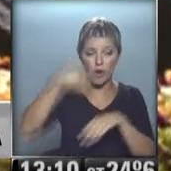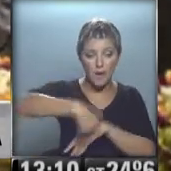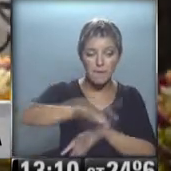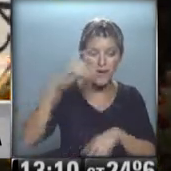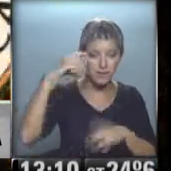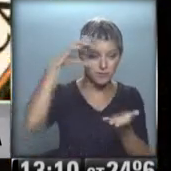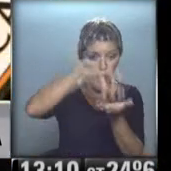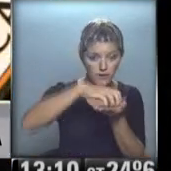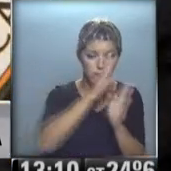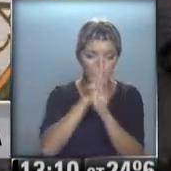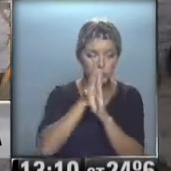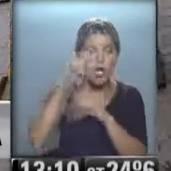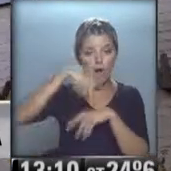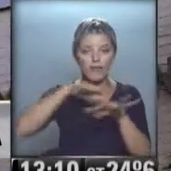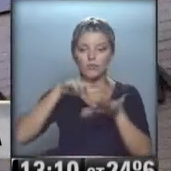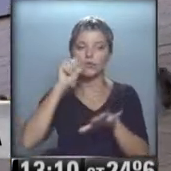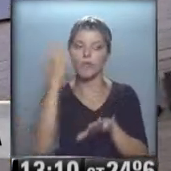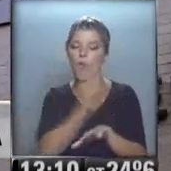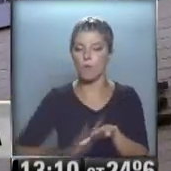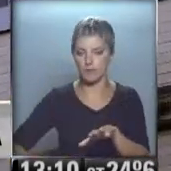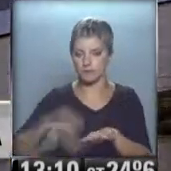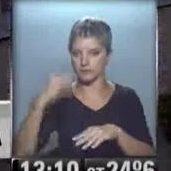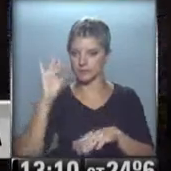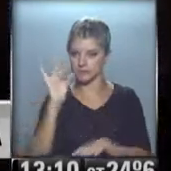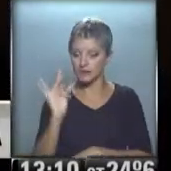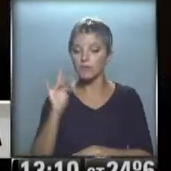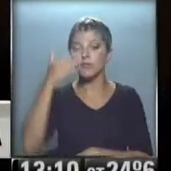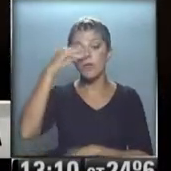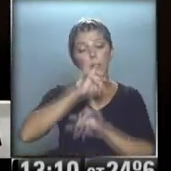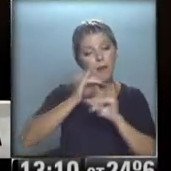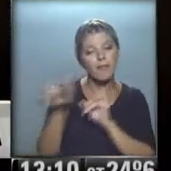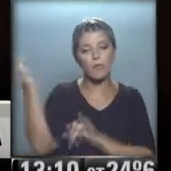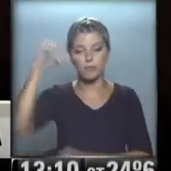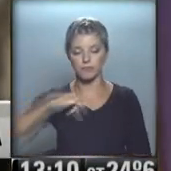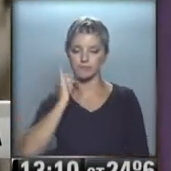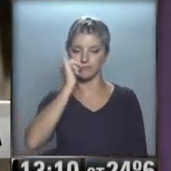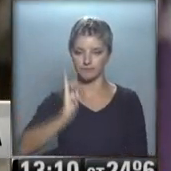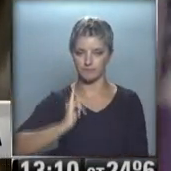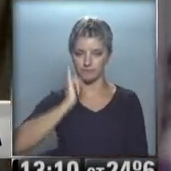complica a la administración de Barack Obama se lo contamos luego de la pausa ya volvemos